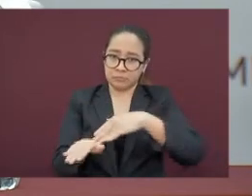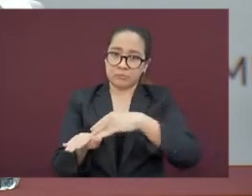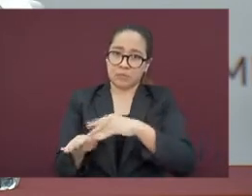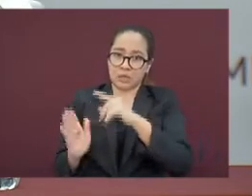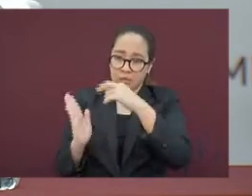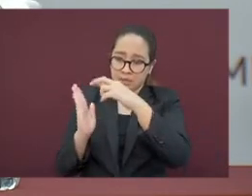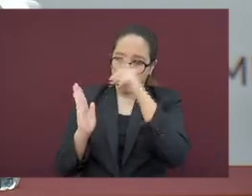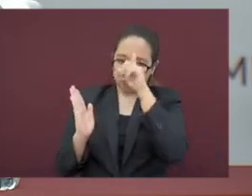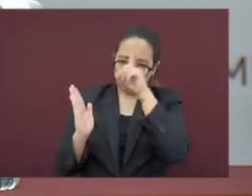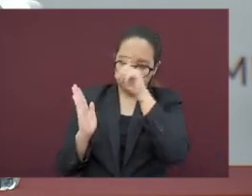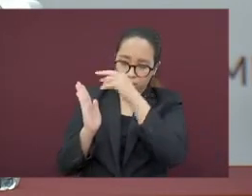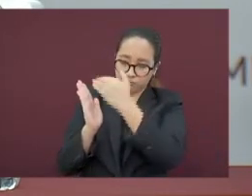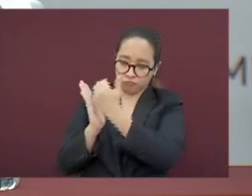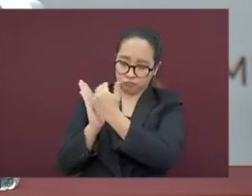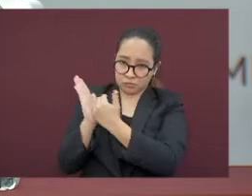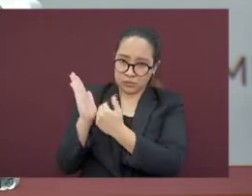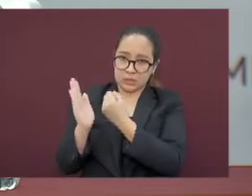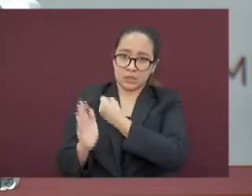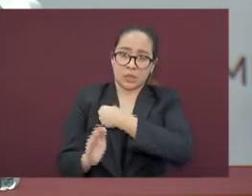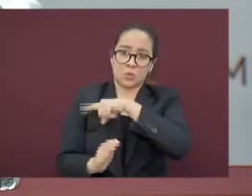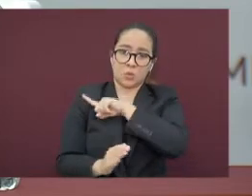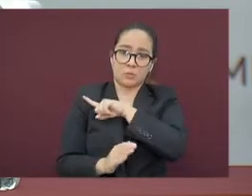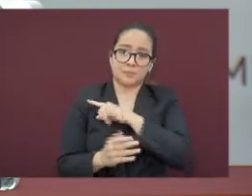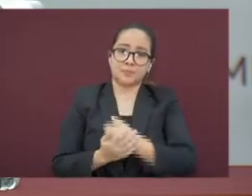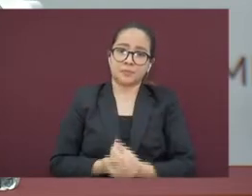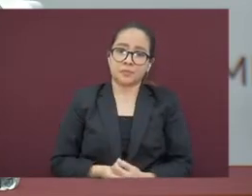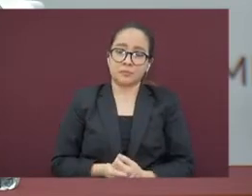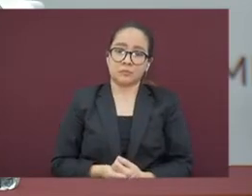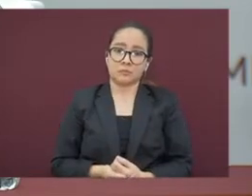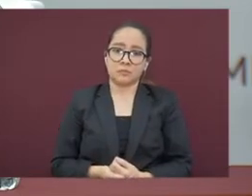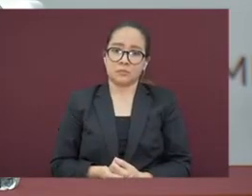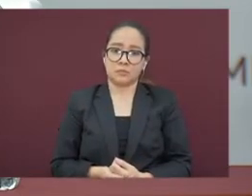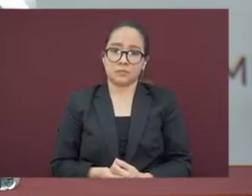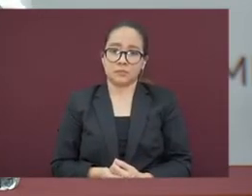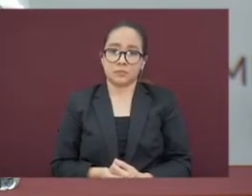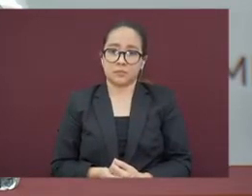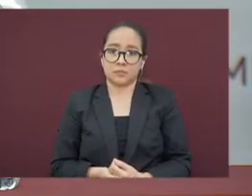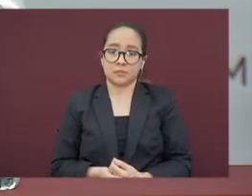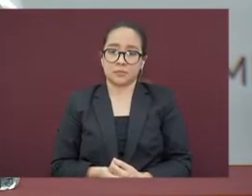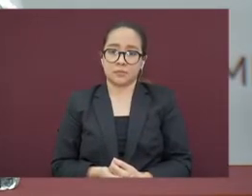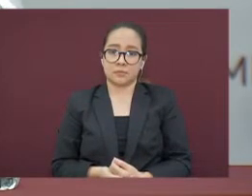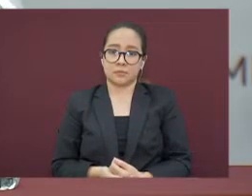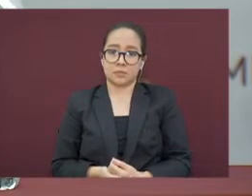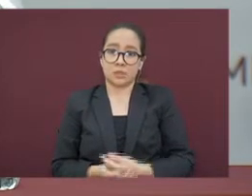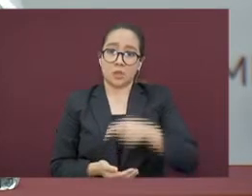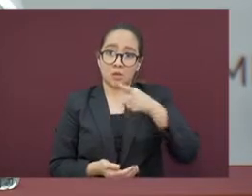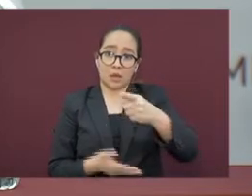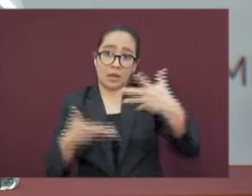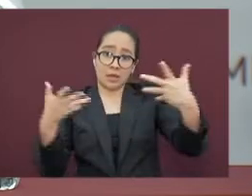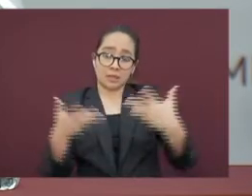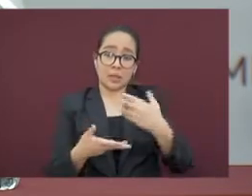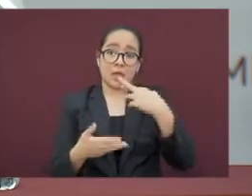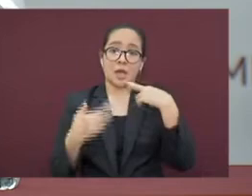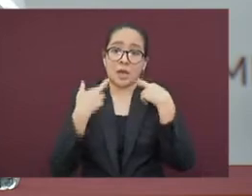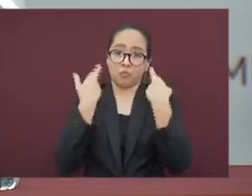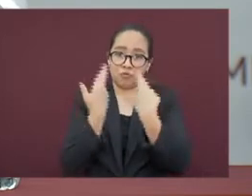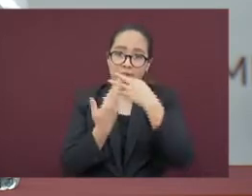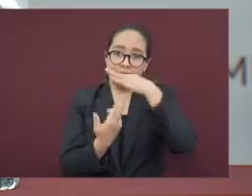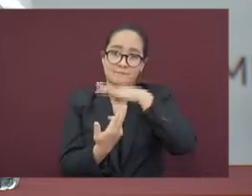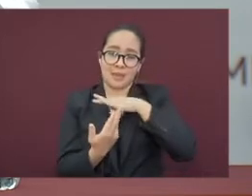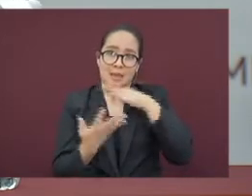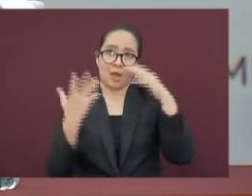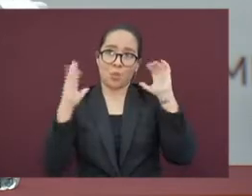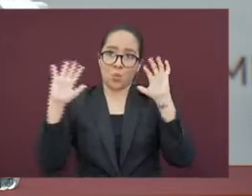sanitarias y evitar seguir haciendo fiestas, reuniones, pachangas